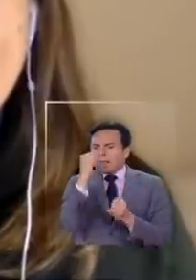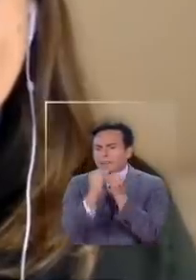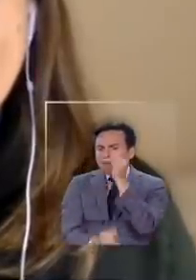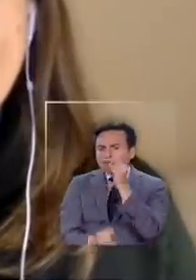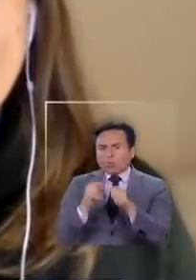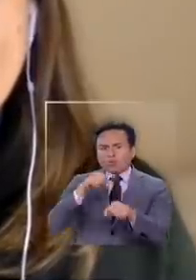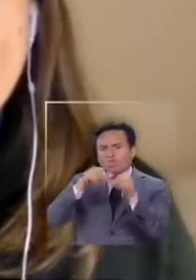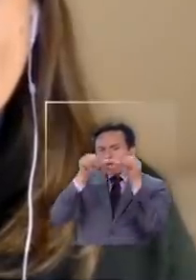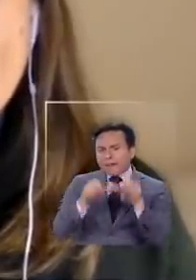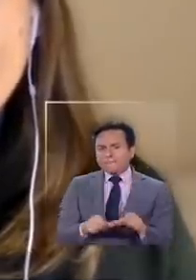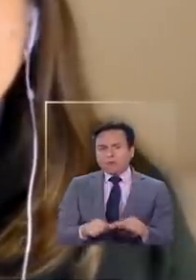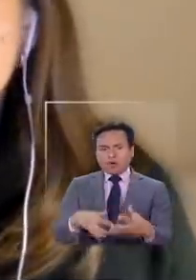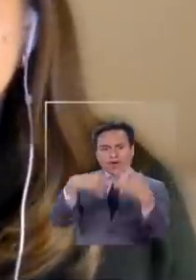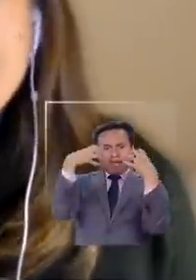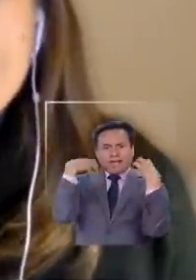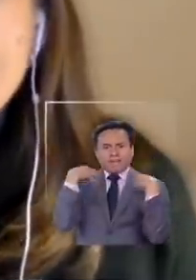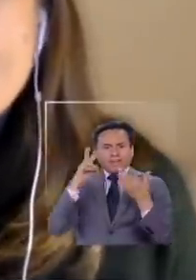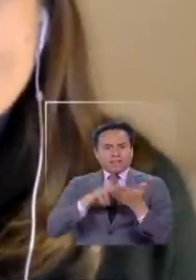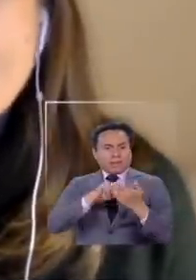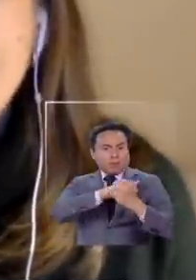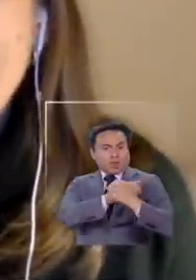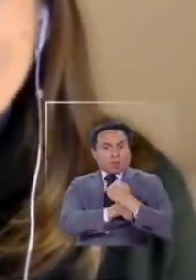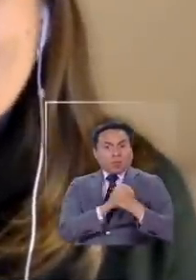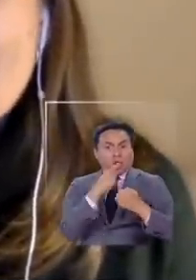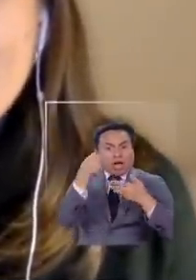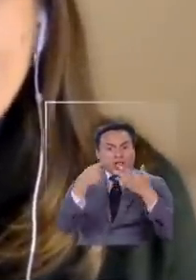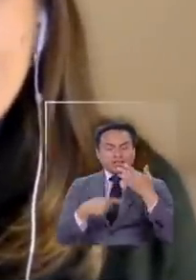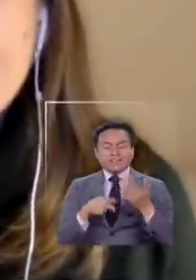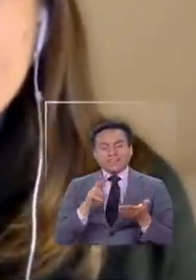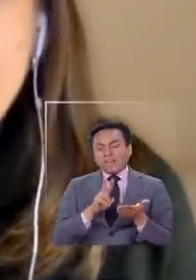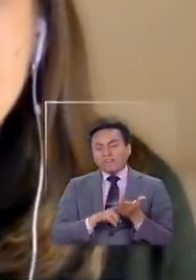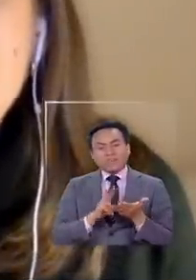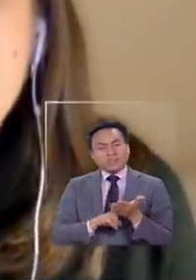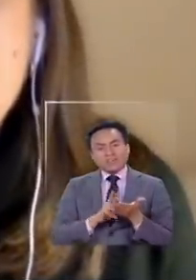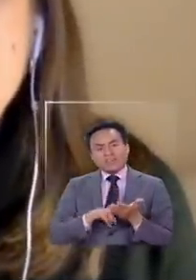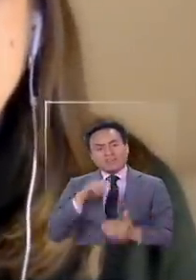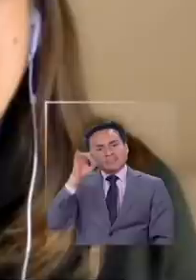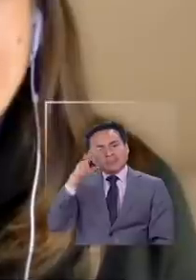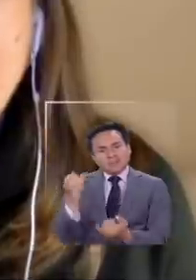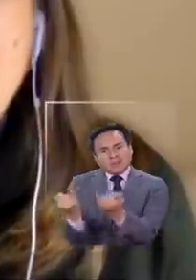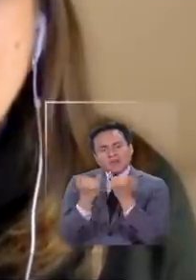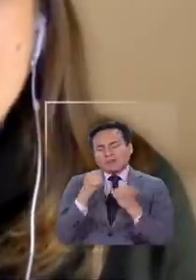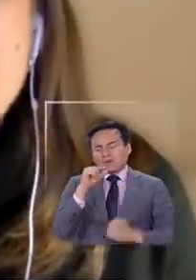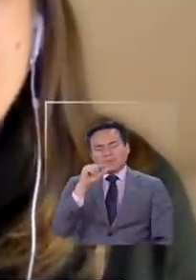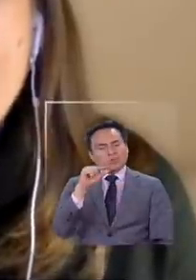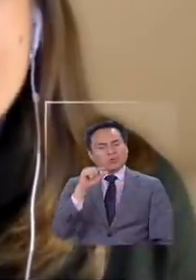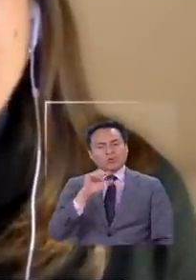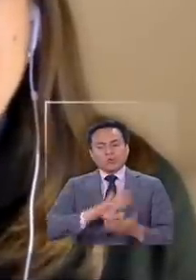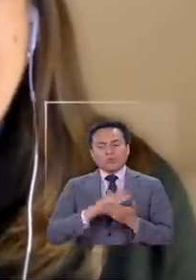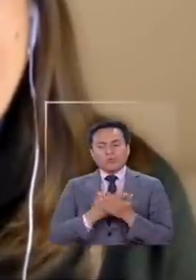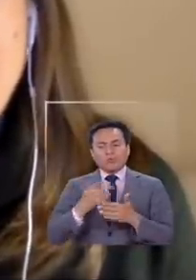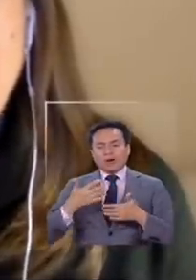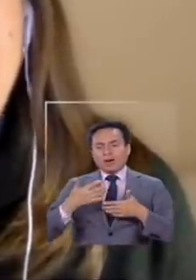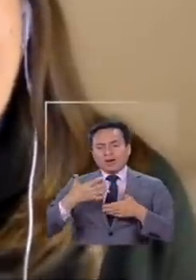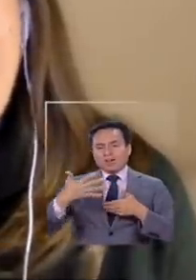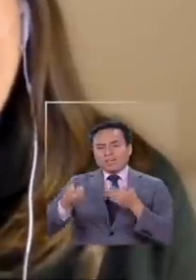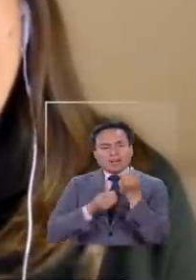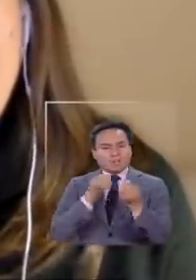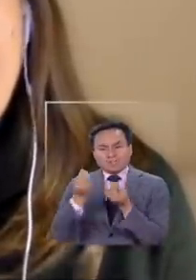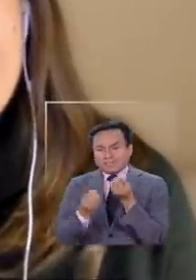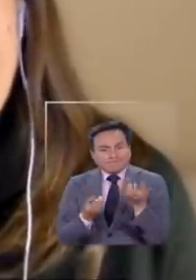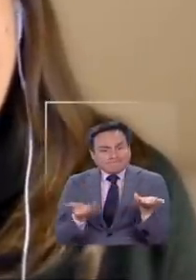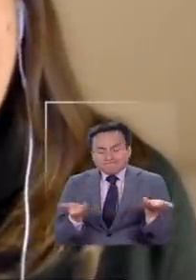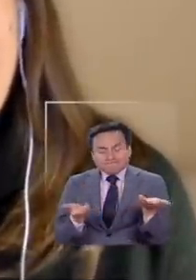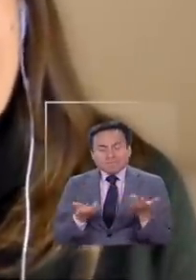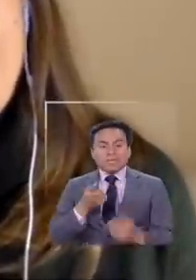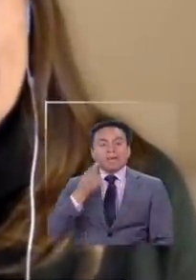que va a estar? ¿Cuáles son los poderes reales de esta persona? La verdad es que se sabe muy poco de cómo se va a desarrollar esto. Hay